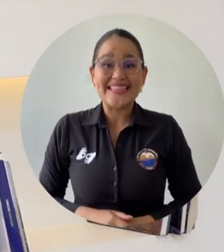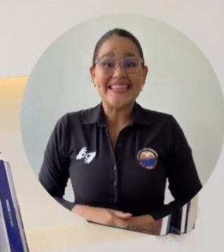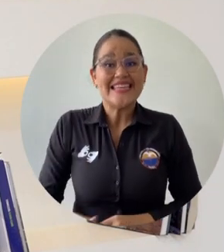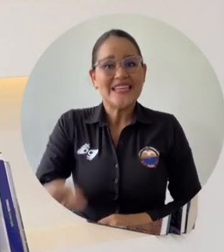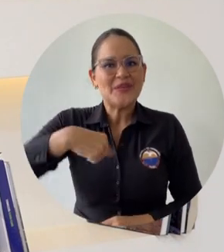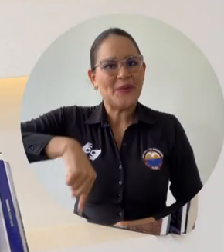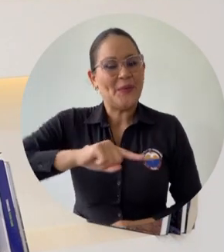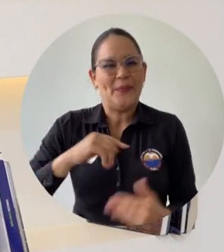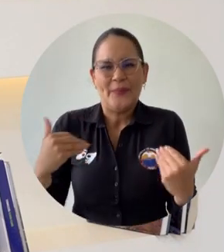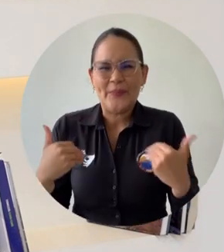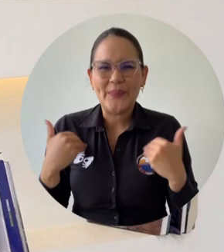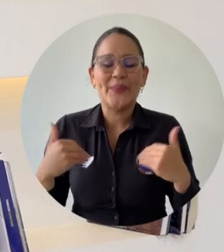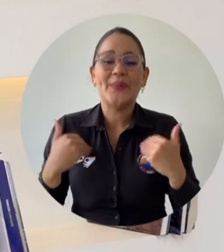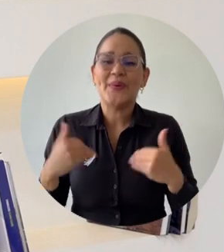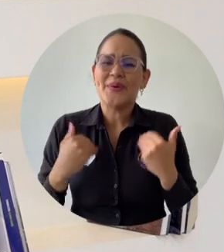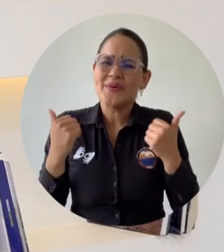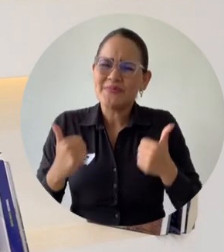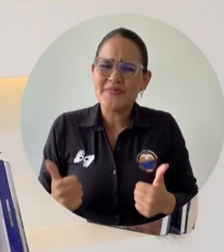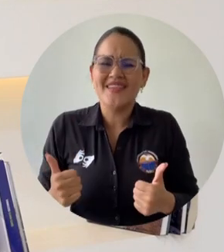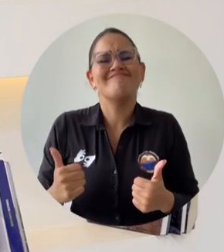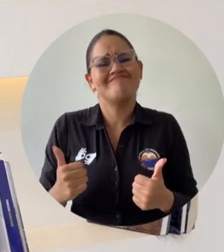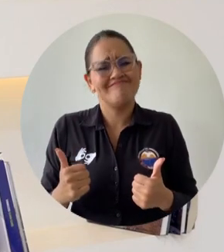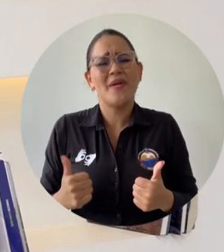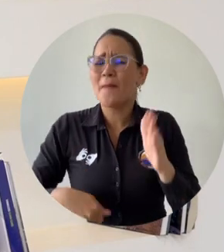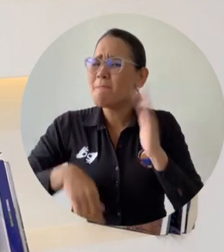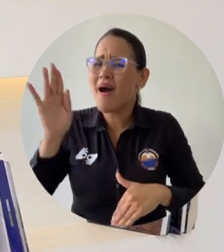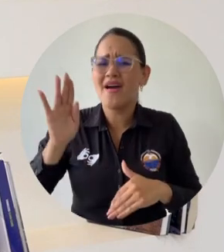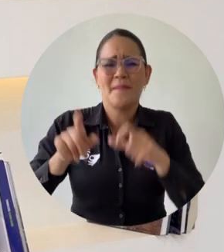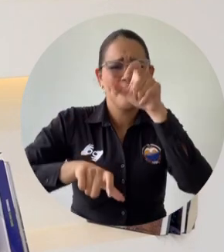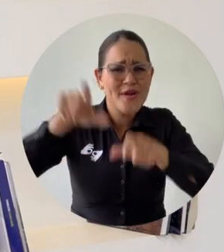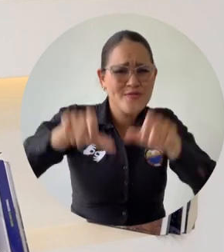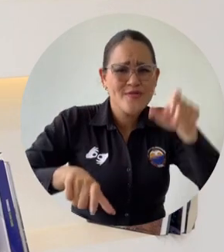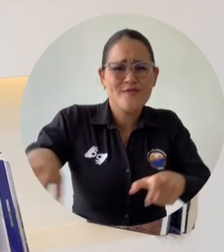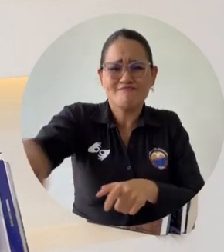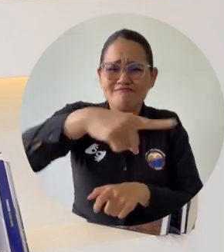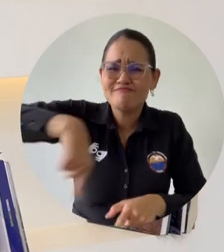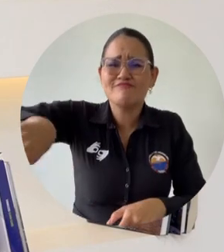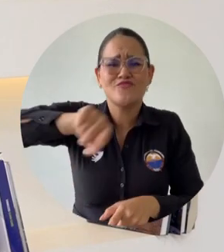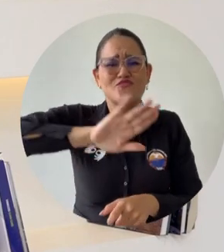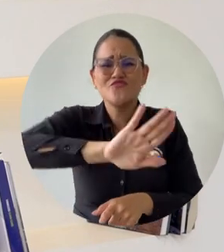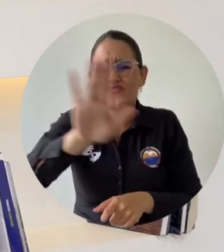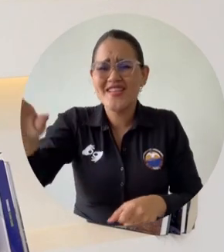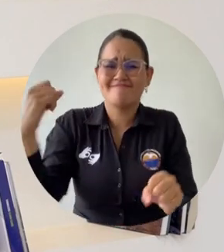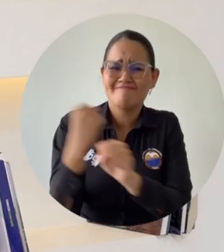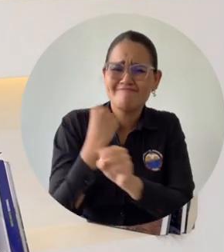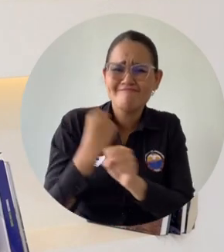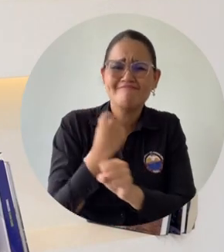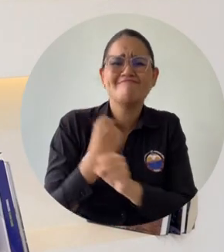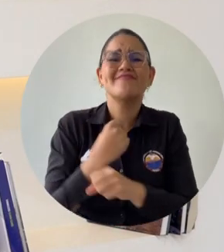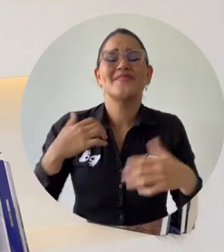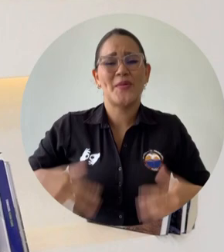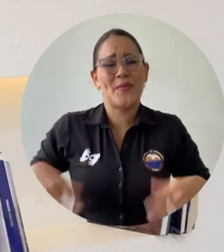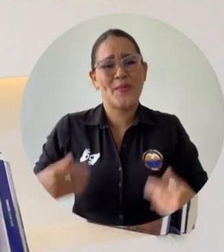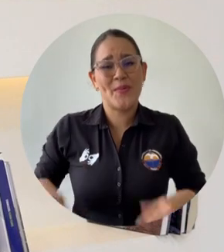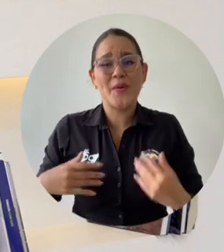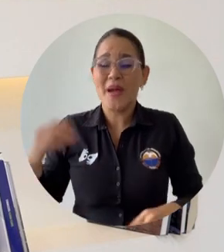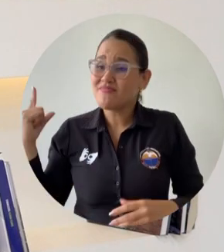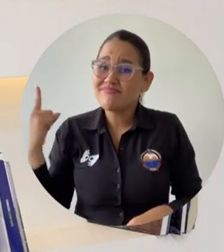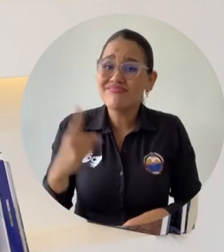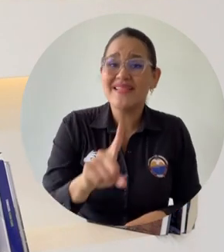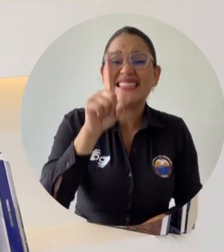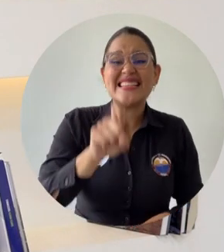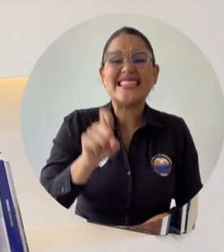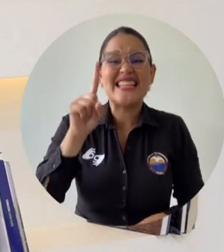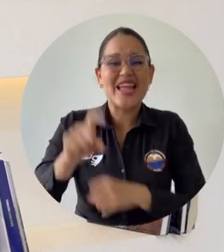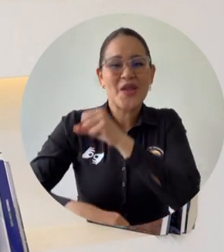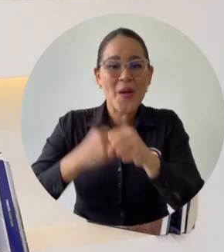¿Qué Servidor Público? Durante 61 años han ayudado a construirla, a